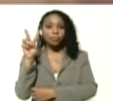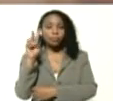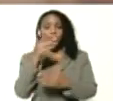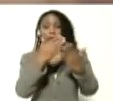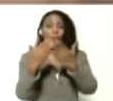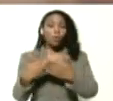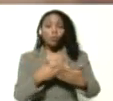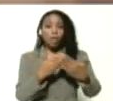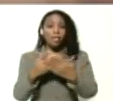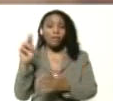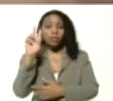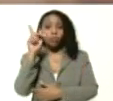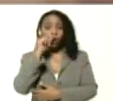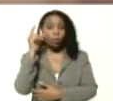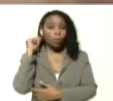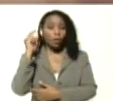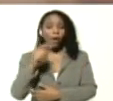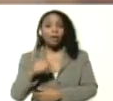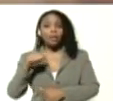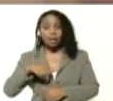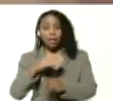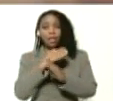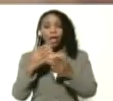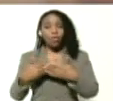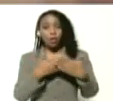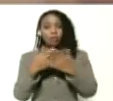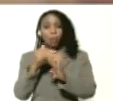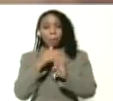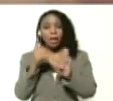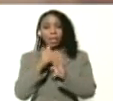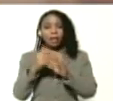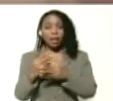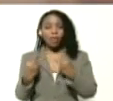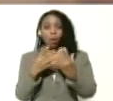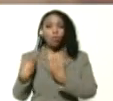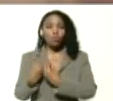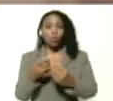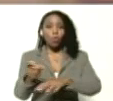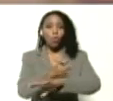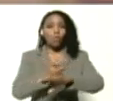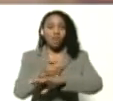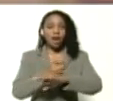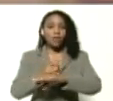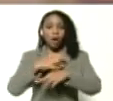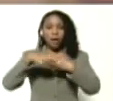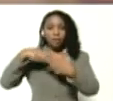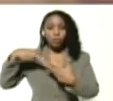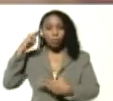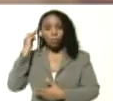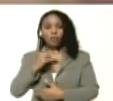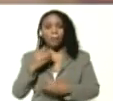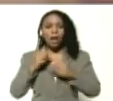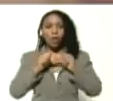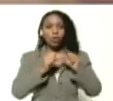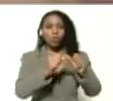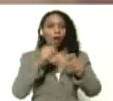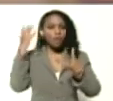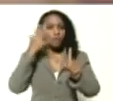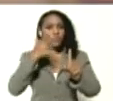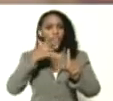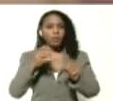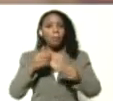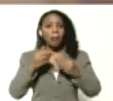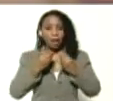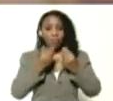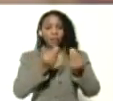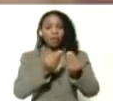estudiantes venezolanos de educación media, que han contado con el gobierno bolivariano y con la revolución bolivariana para seguir su formación y para